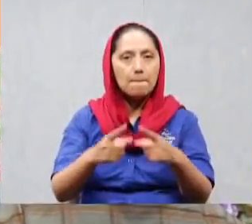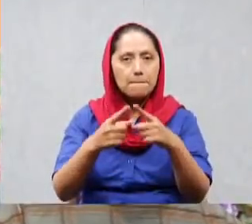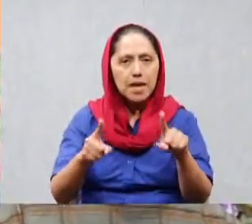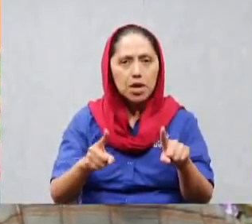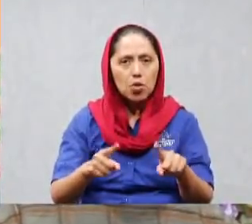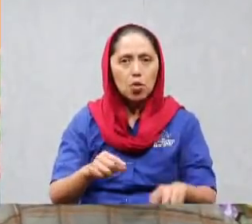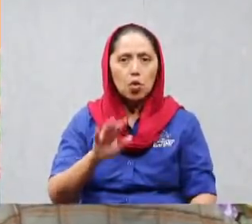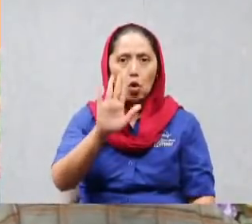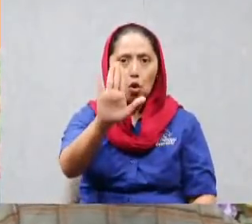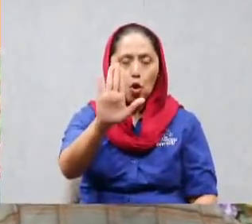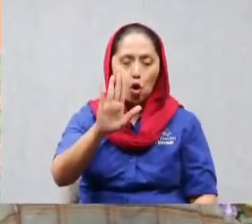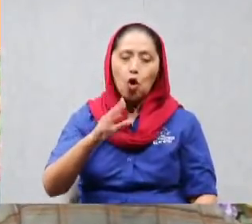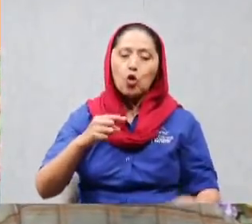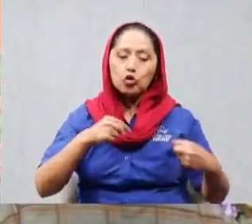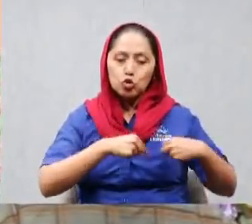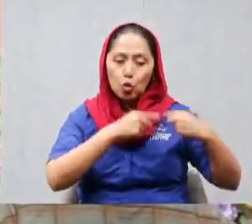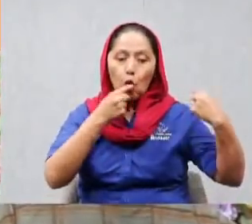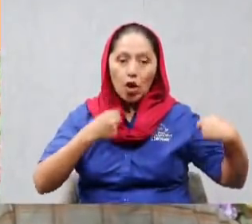su corazón